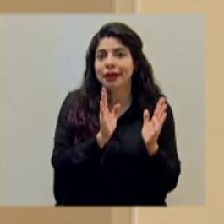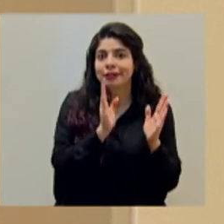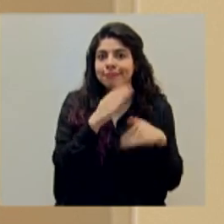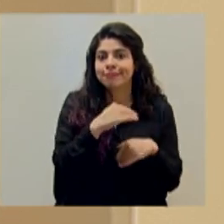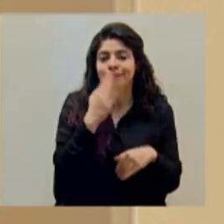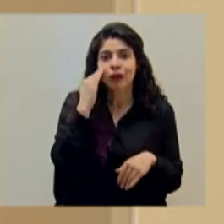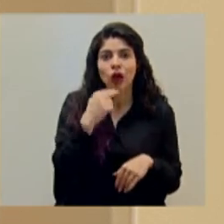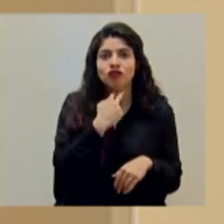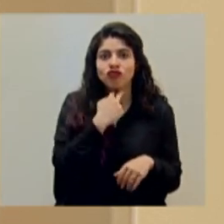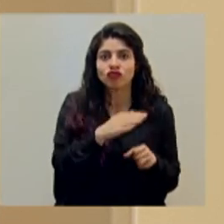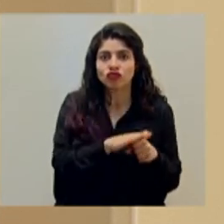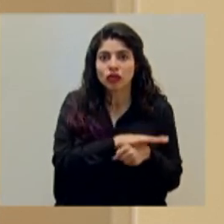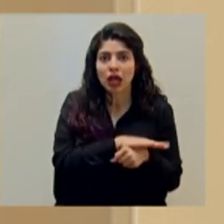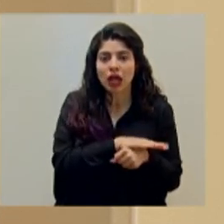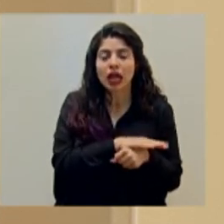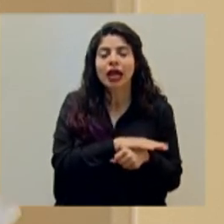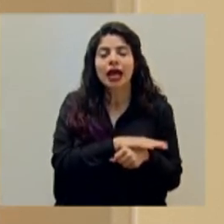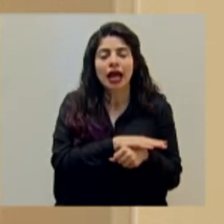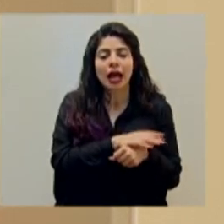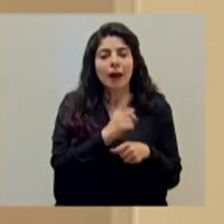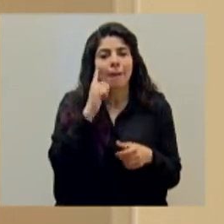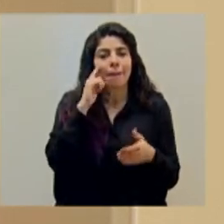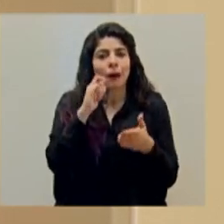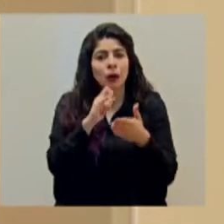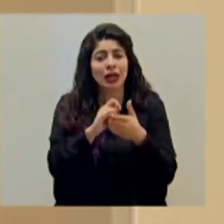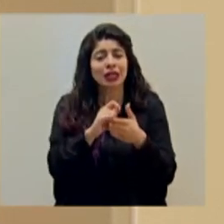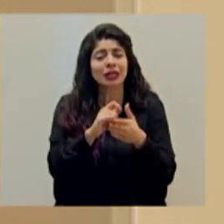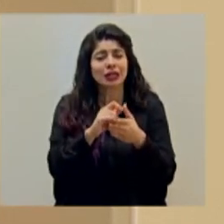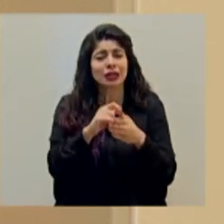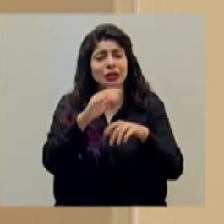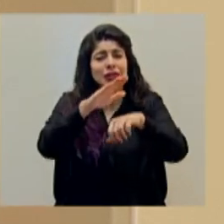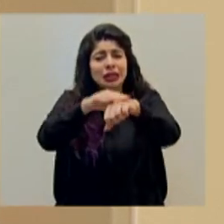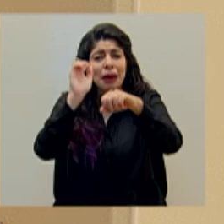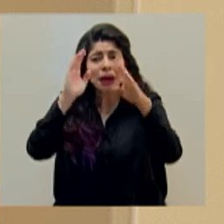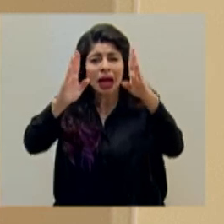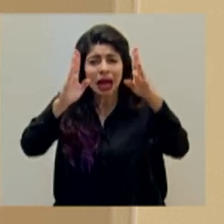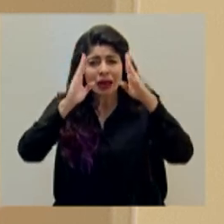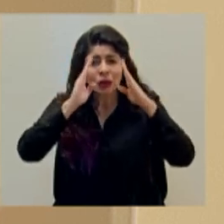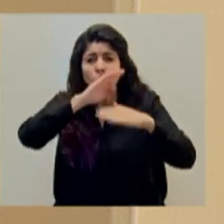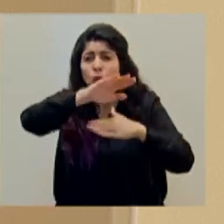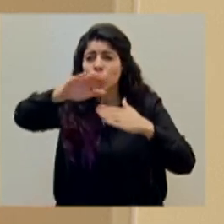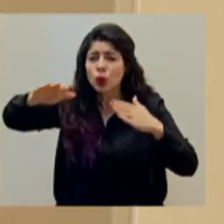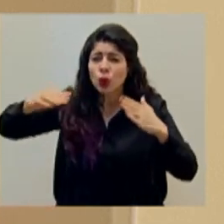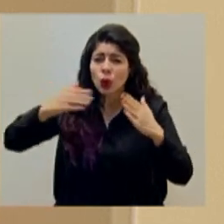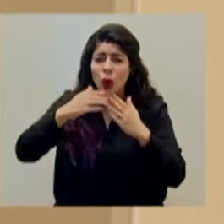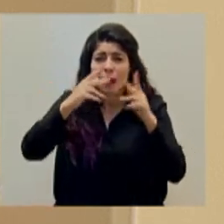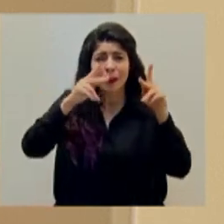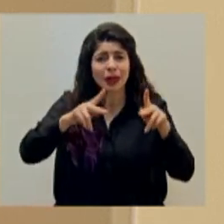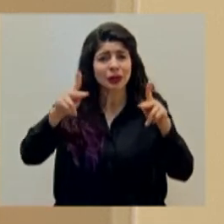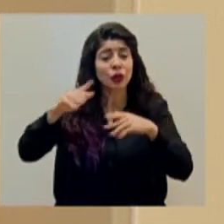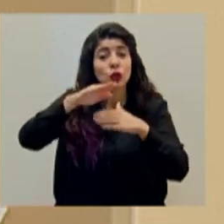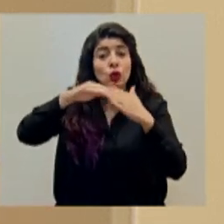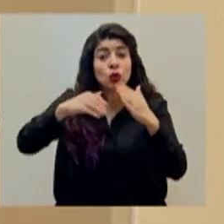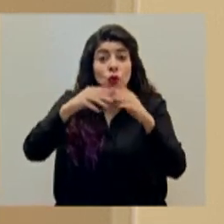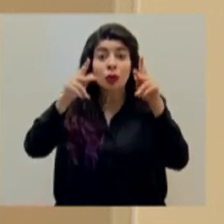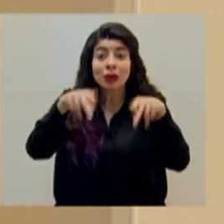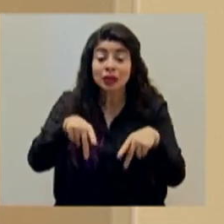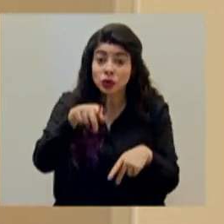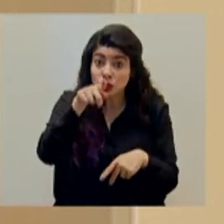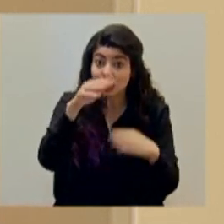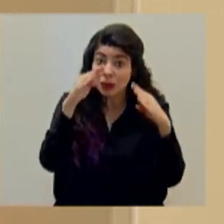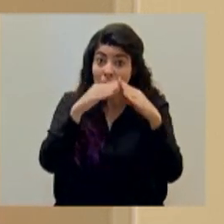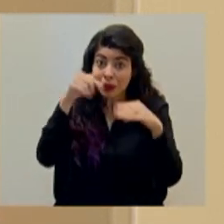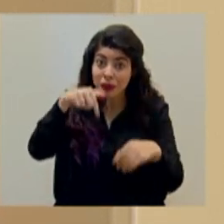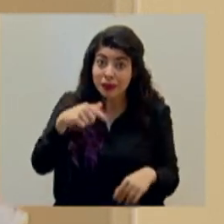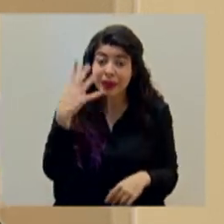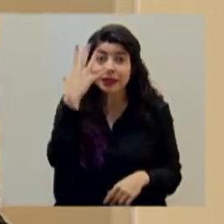razón, estamos haciendo el llamado a todas las personas, a todas las personas que habitamos en este